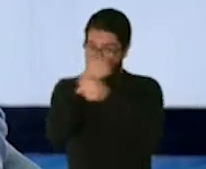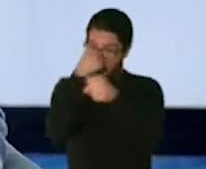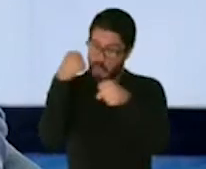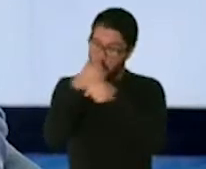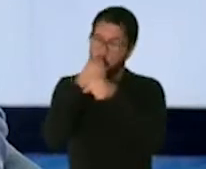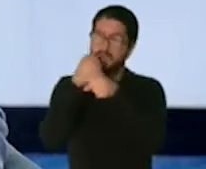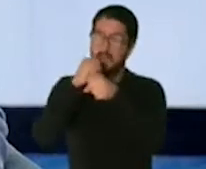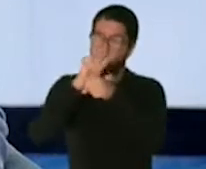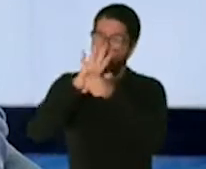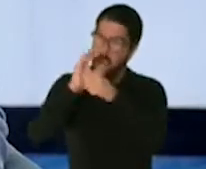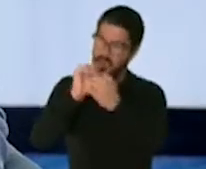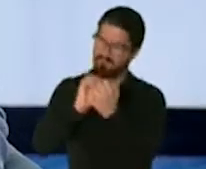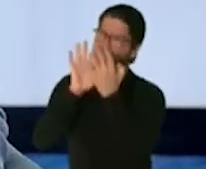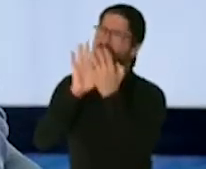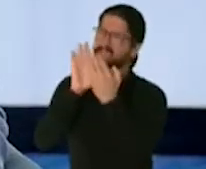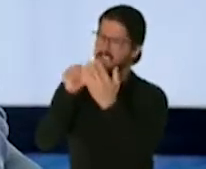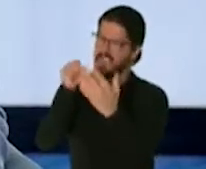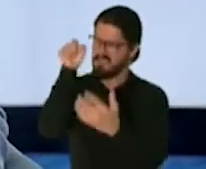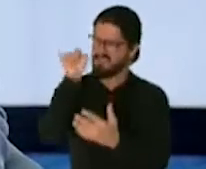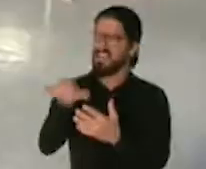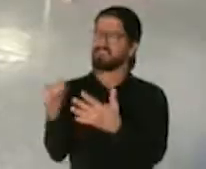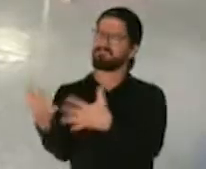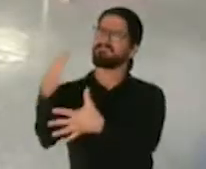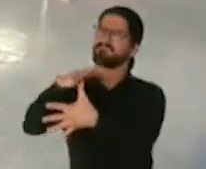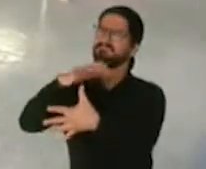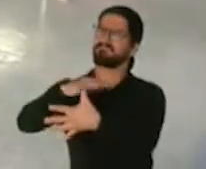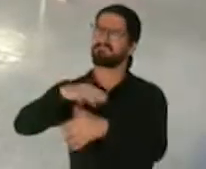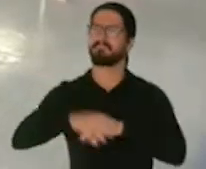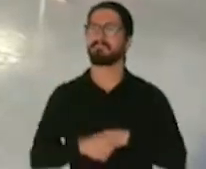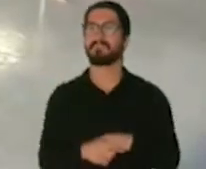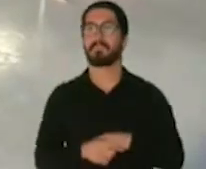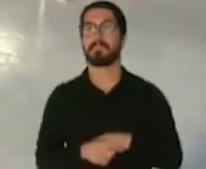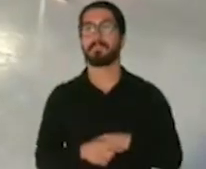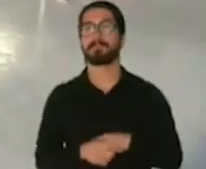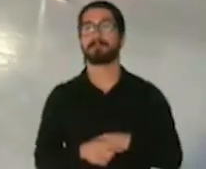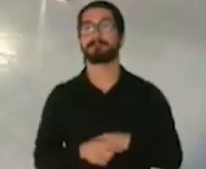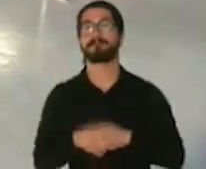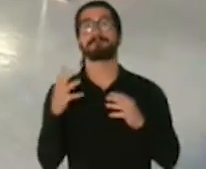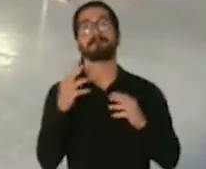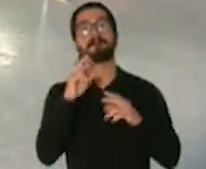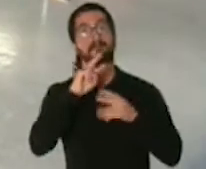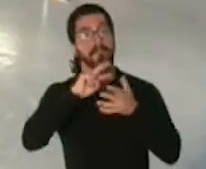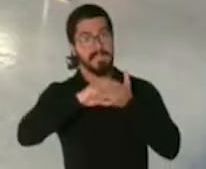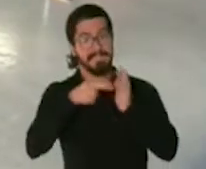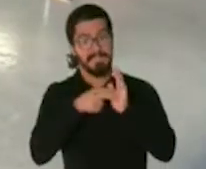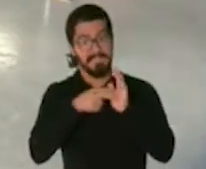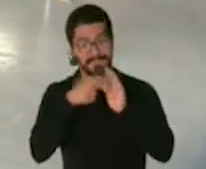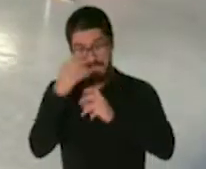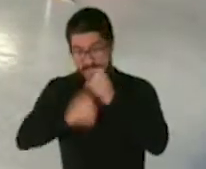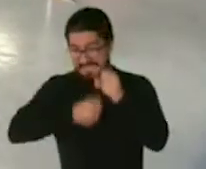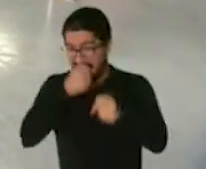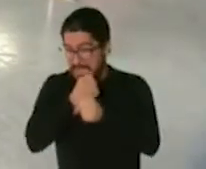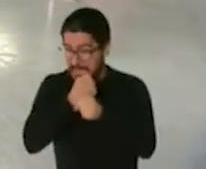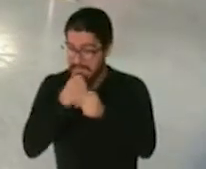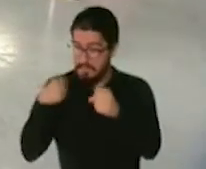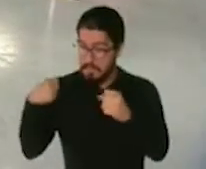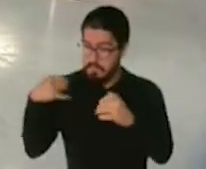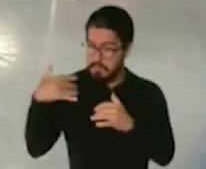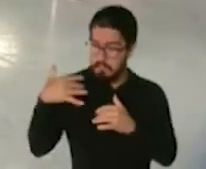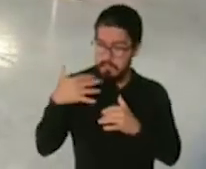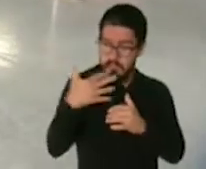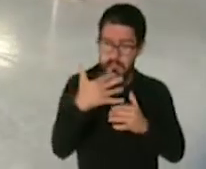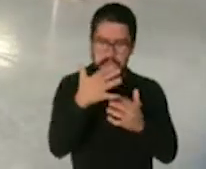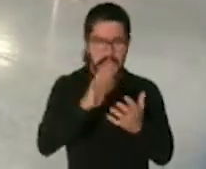mitad del año ya podríamos abrir totalmente la economía, gobernador,